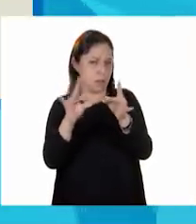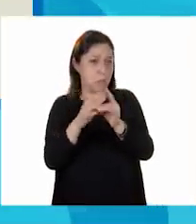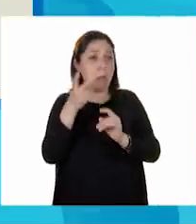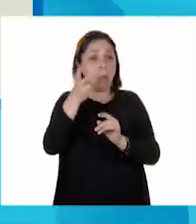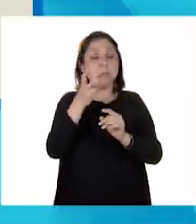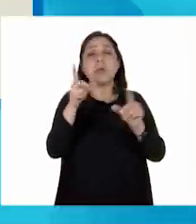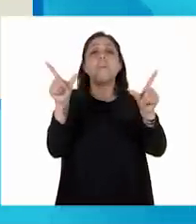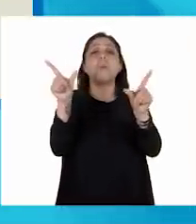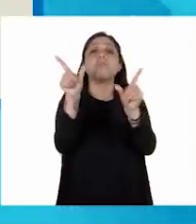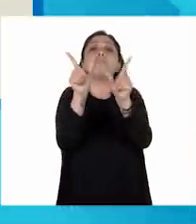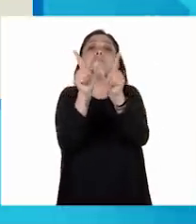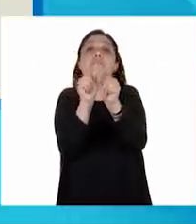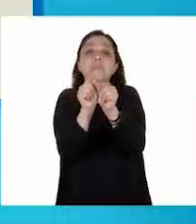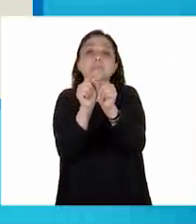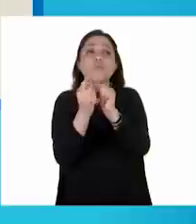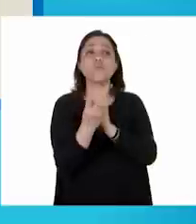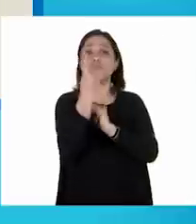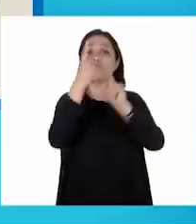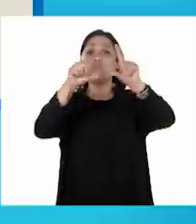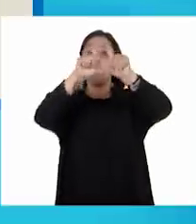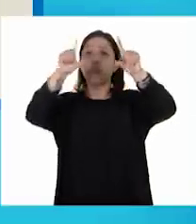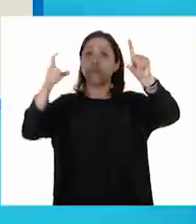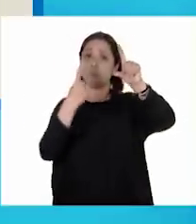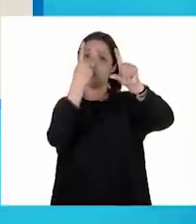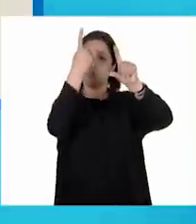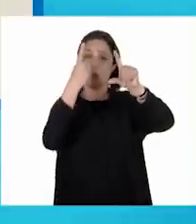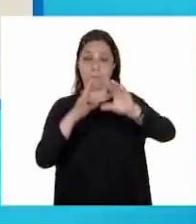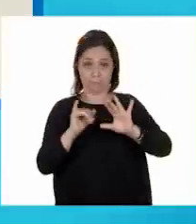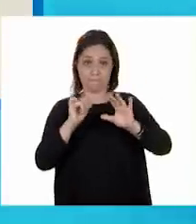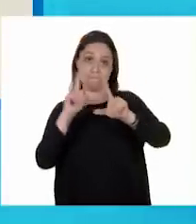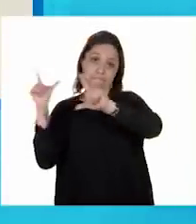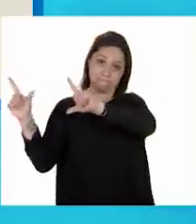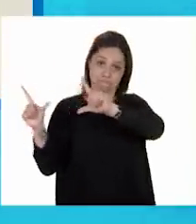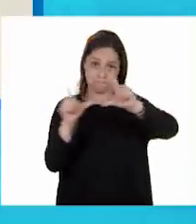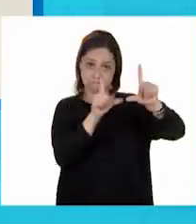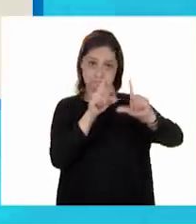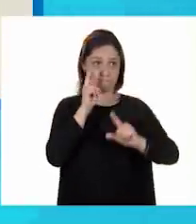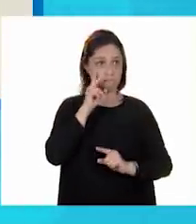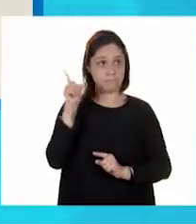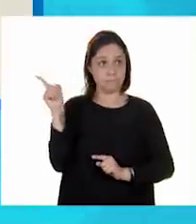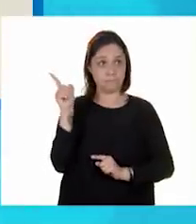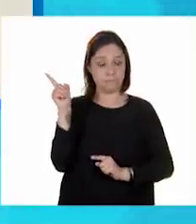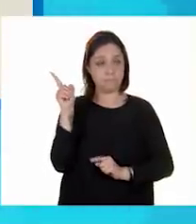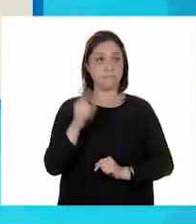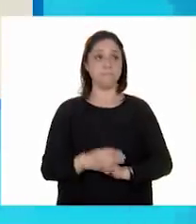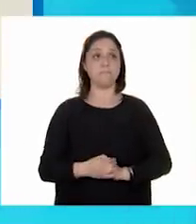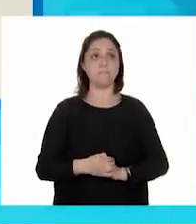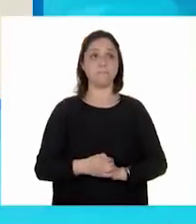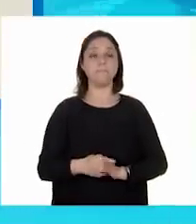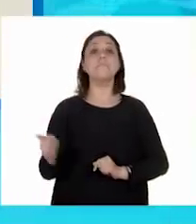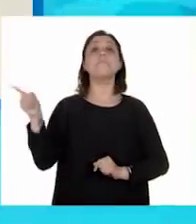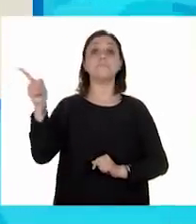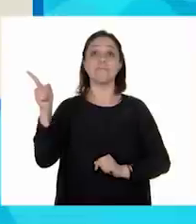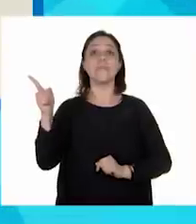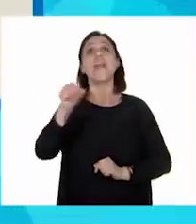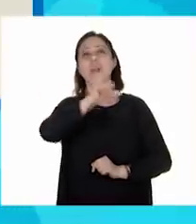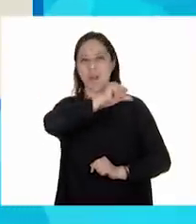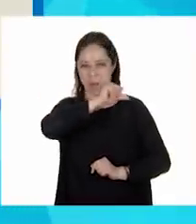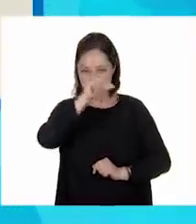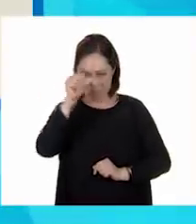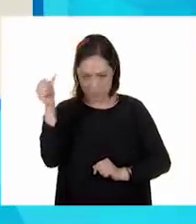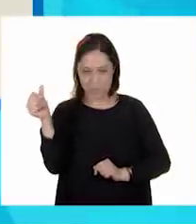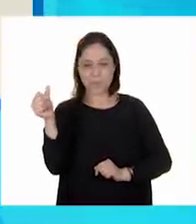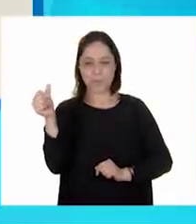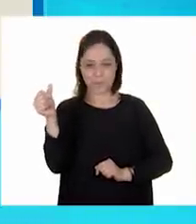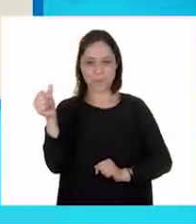más corta, ¿verdad? Tiene solamente un párrafo. Vamos a ver las siguientes fichas. Muy bien. Aquí tenemos otra que